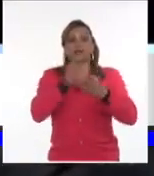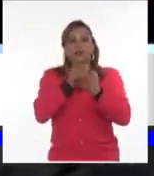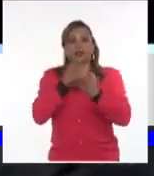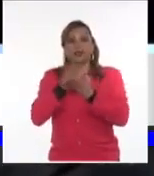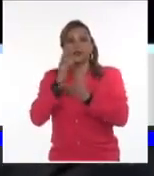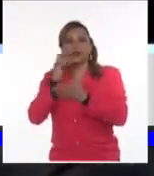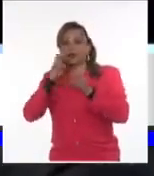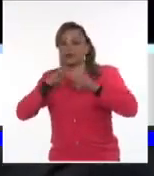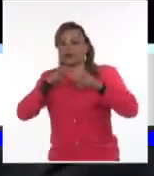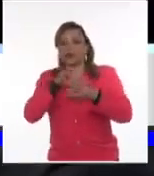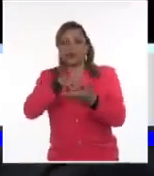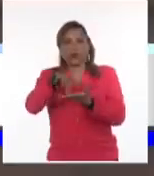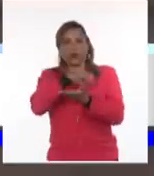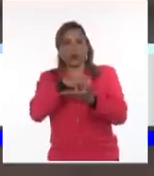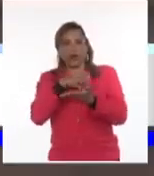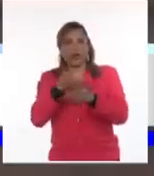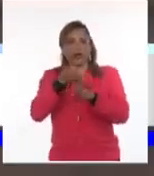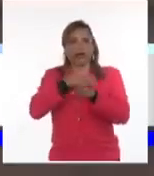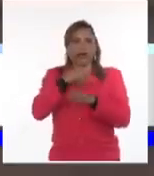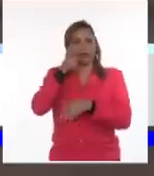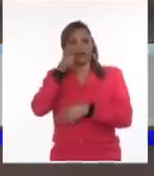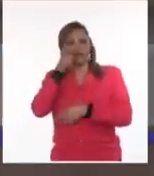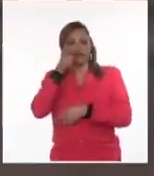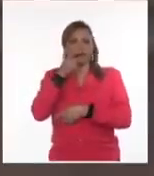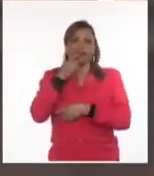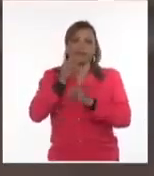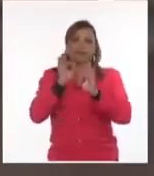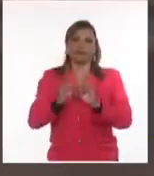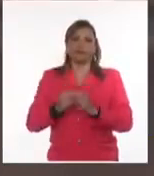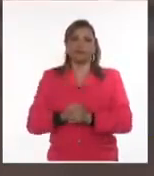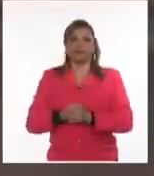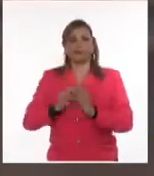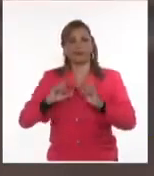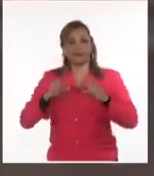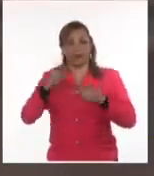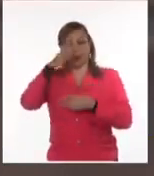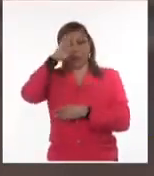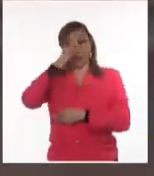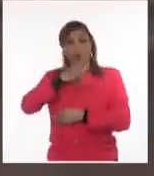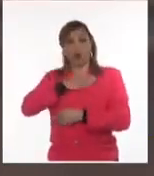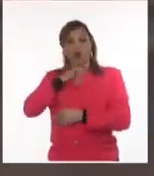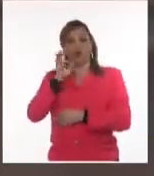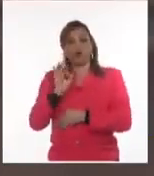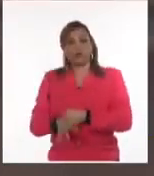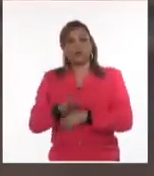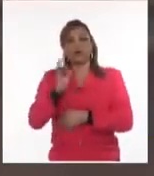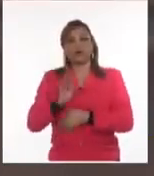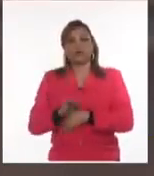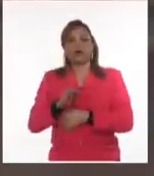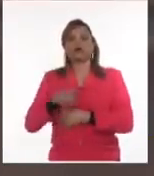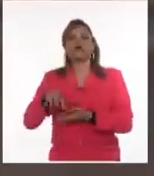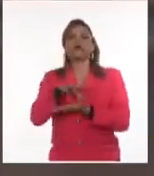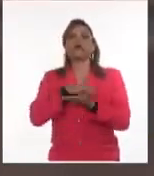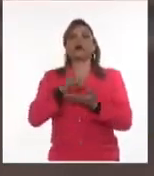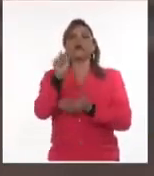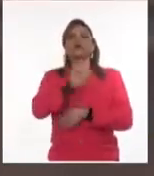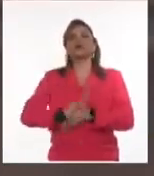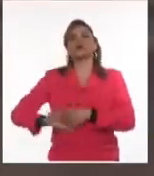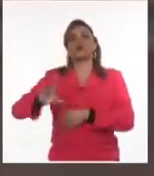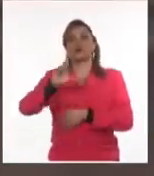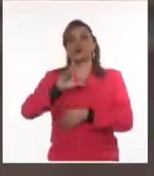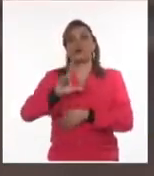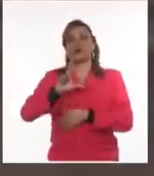planificación de su actuar. Les repito algo. Cuba es y será un Estado socialista